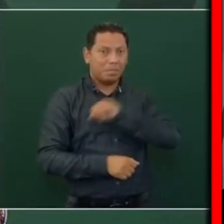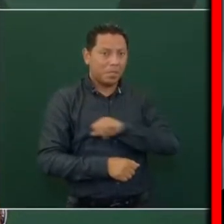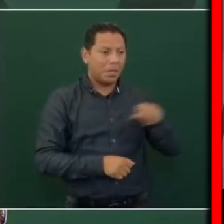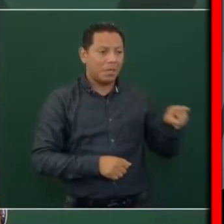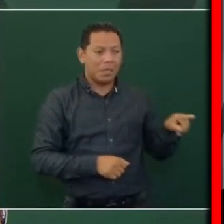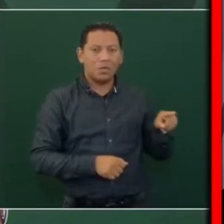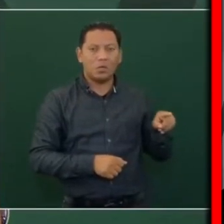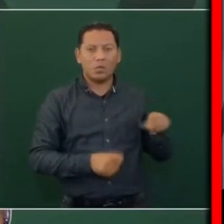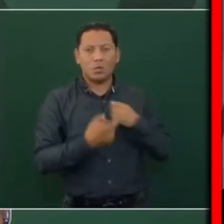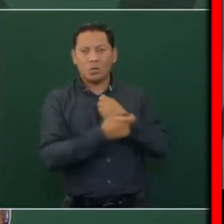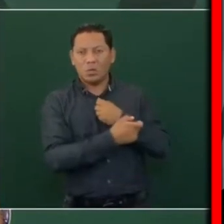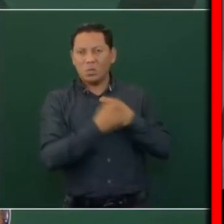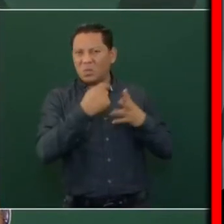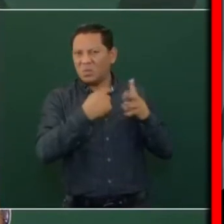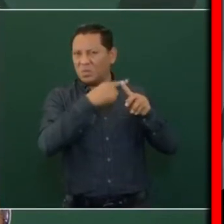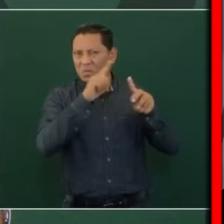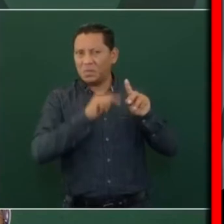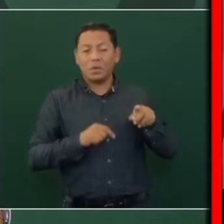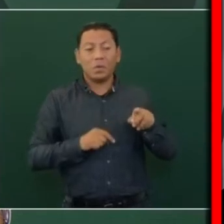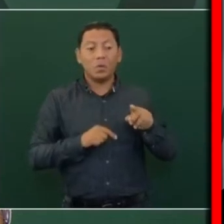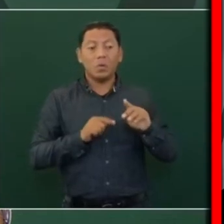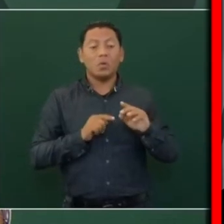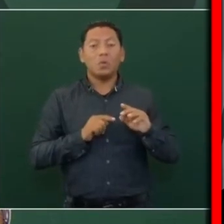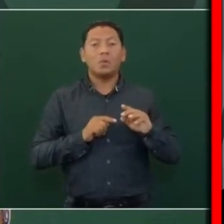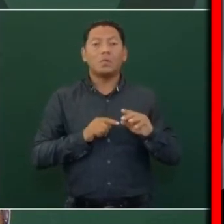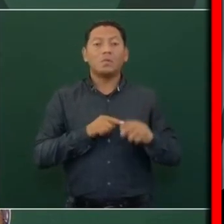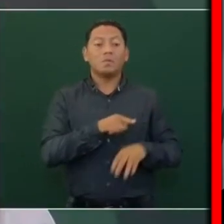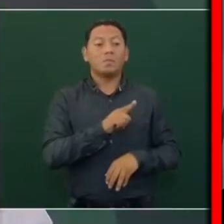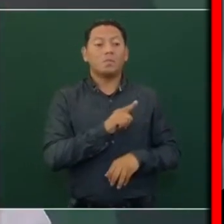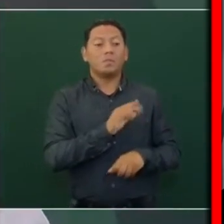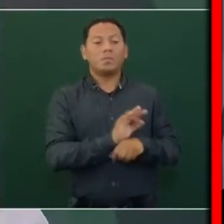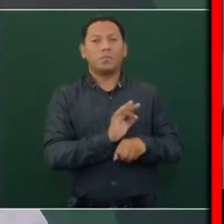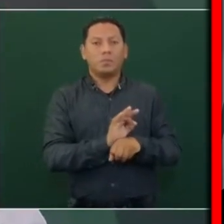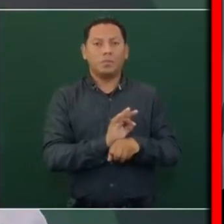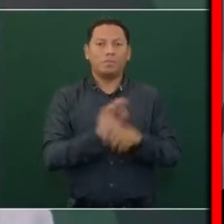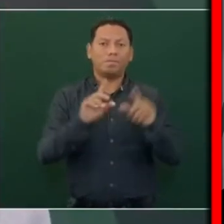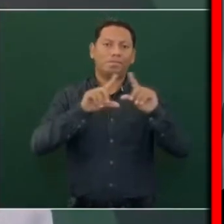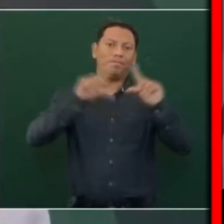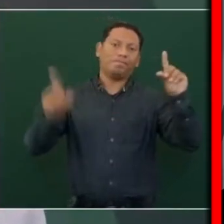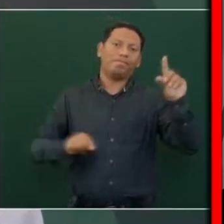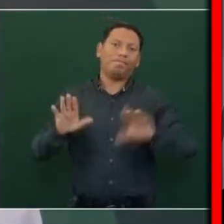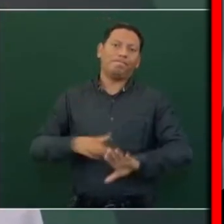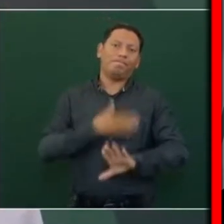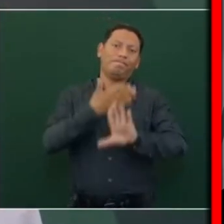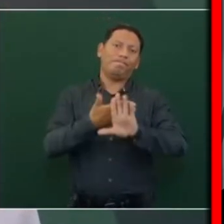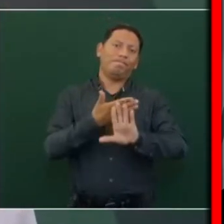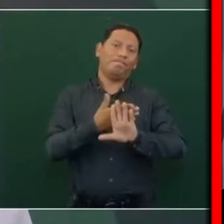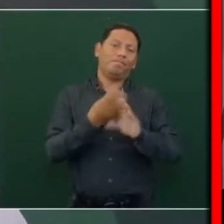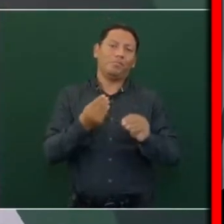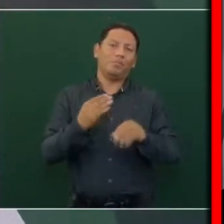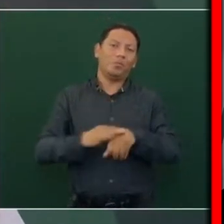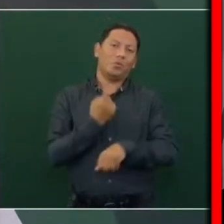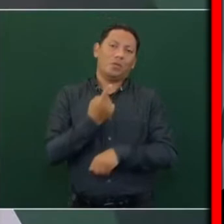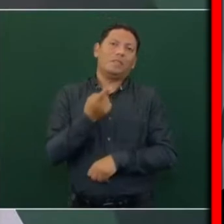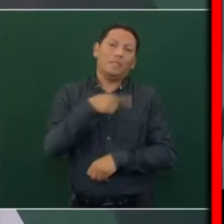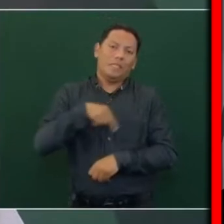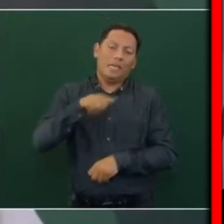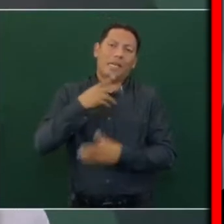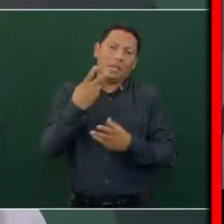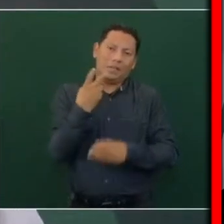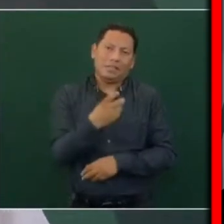que tanto daño le han hecho al país, los que se han dedicado a saquear a México,